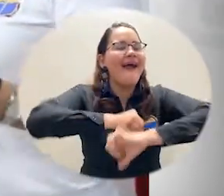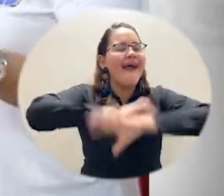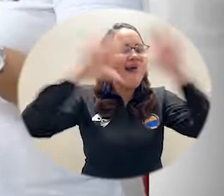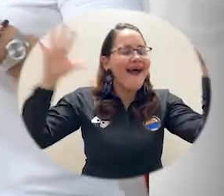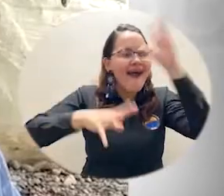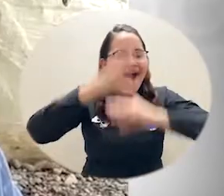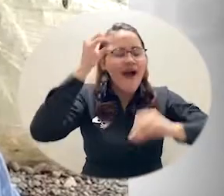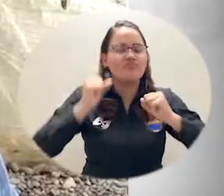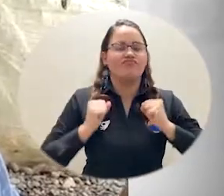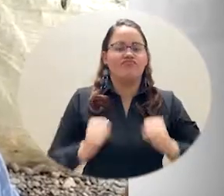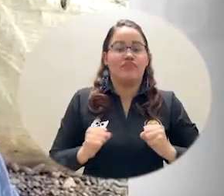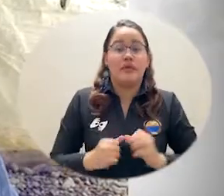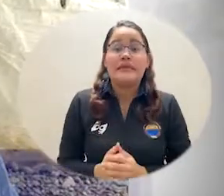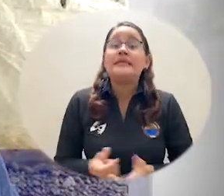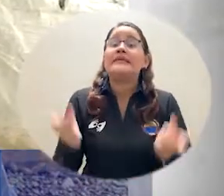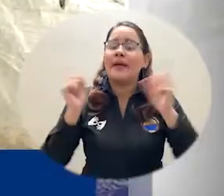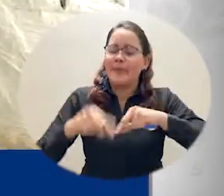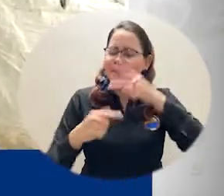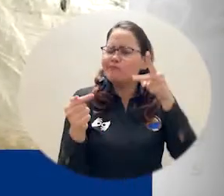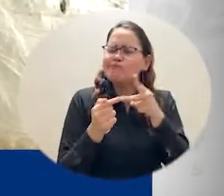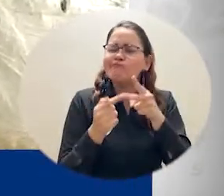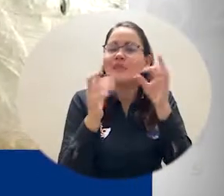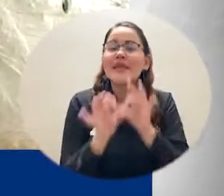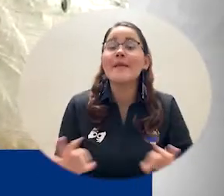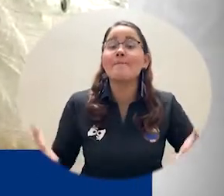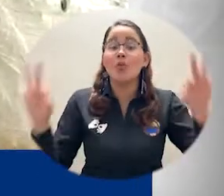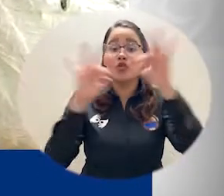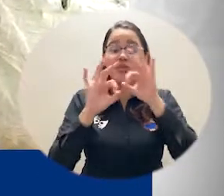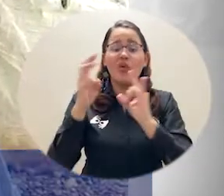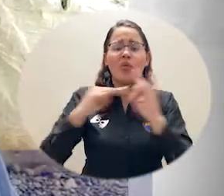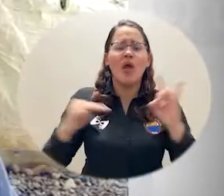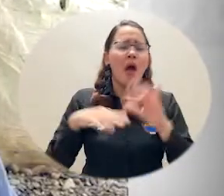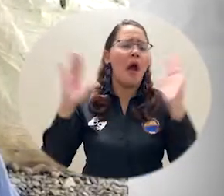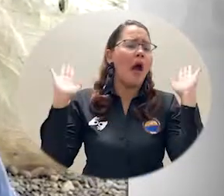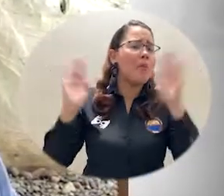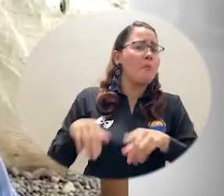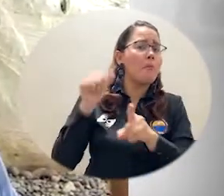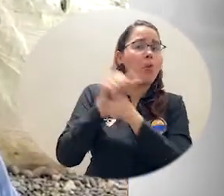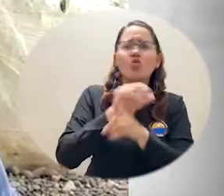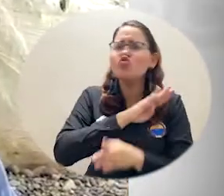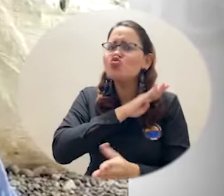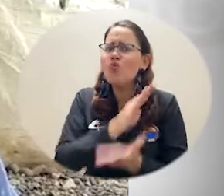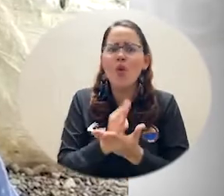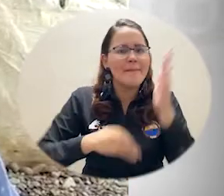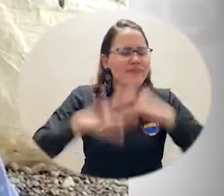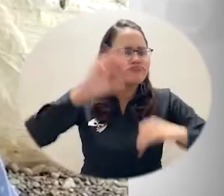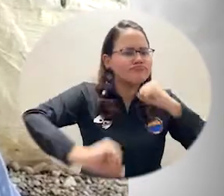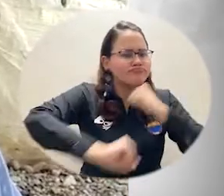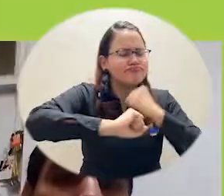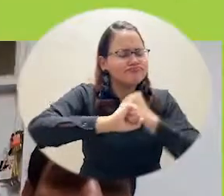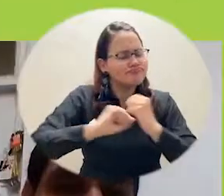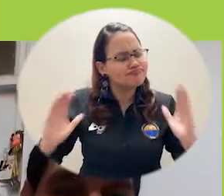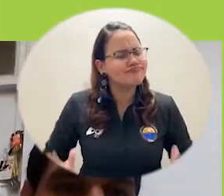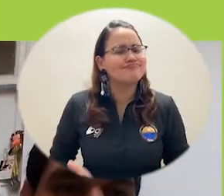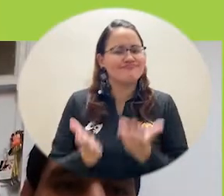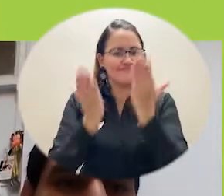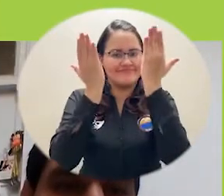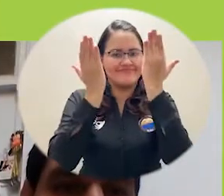a educarnos, pero también me parece muy importante es que no nos ha soltado, siempre nos ha llevado agarrados de la mano.